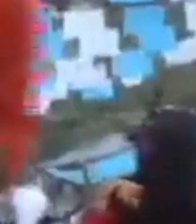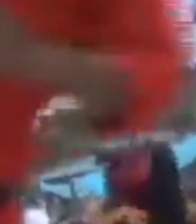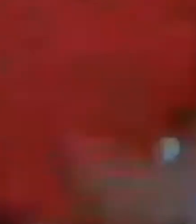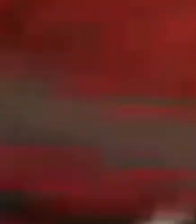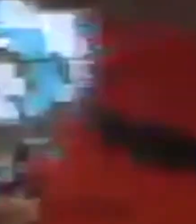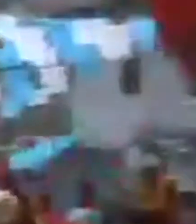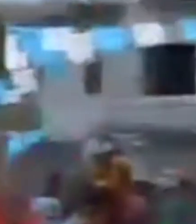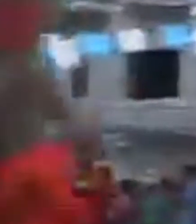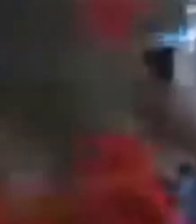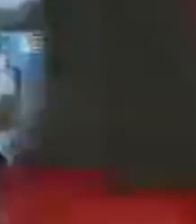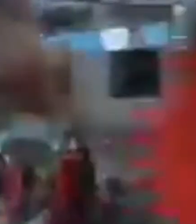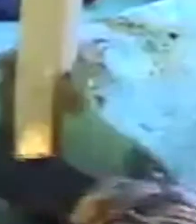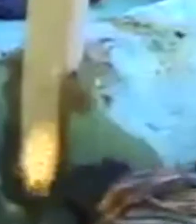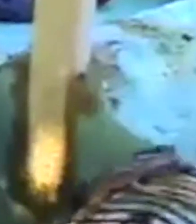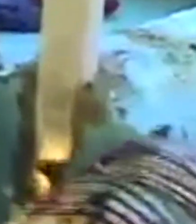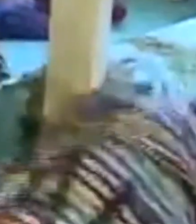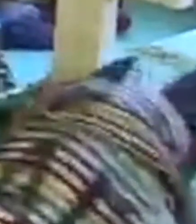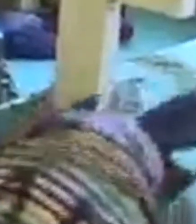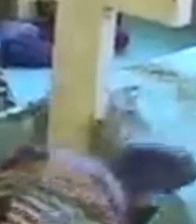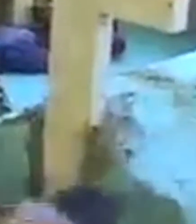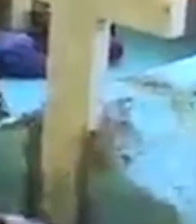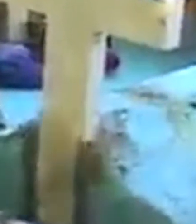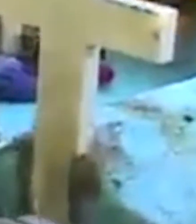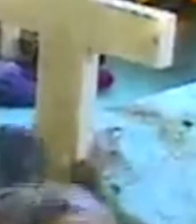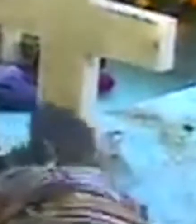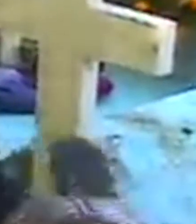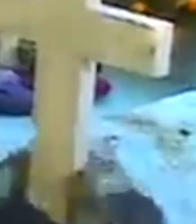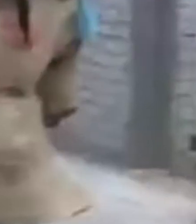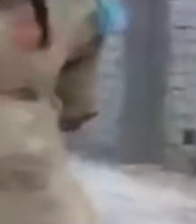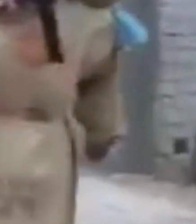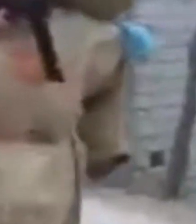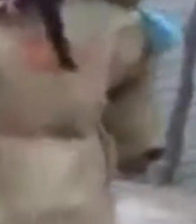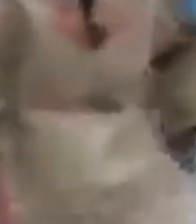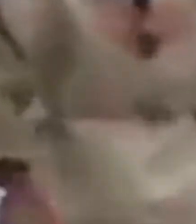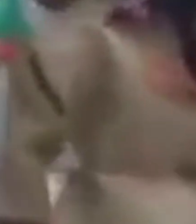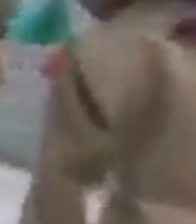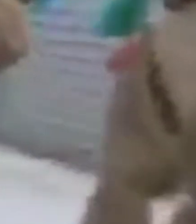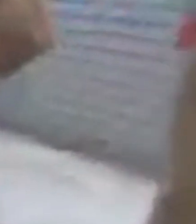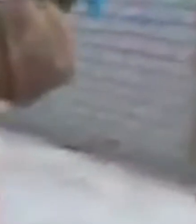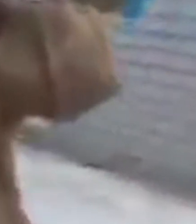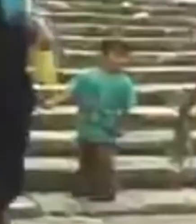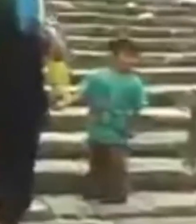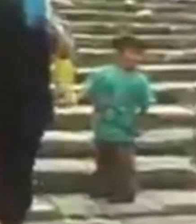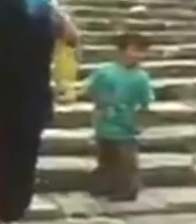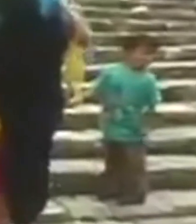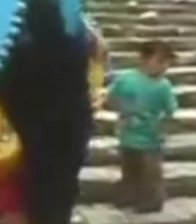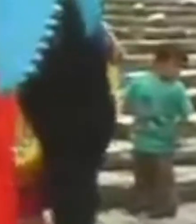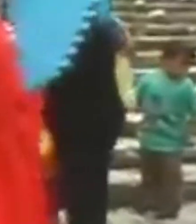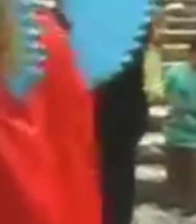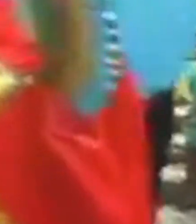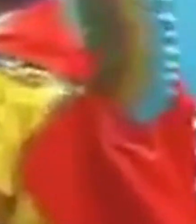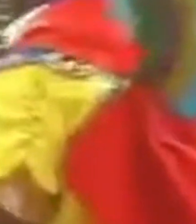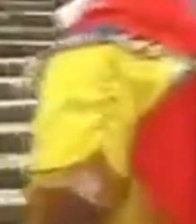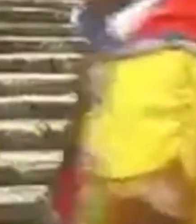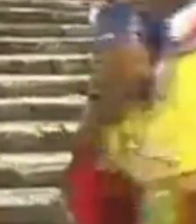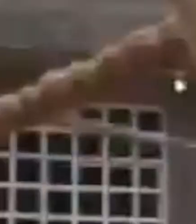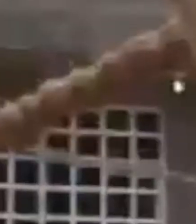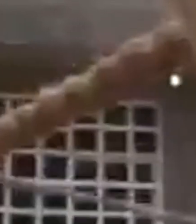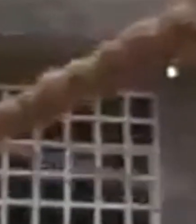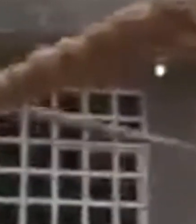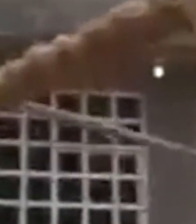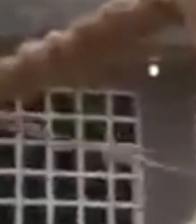ha realizado 1.737 acciones en los pueblos indígenas, generando una inversión de